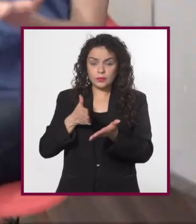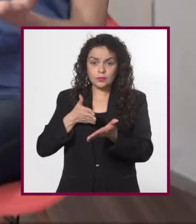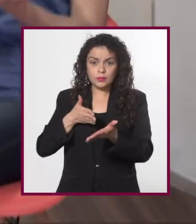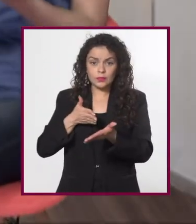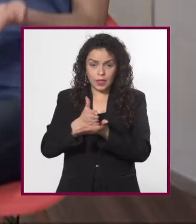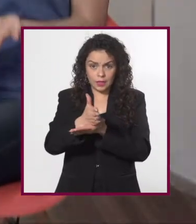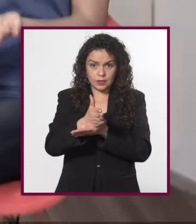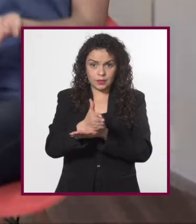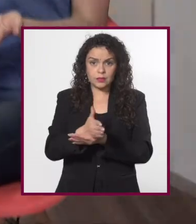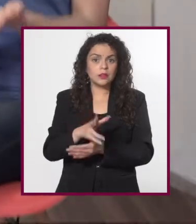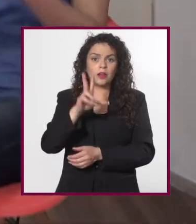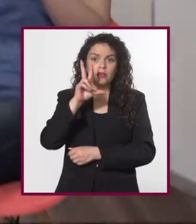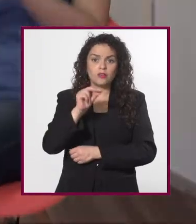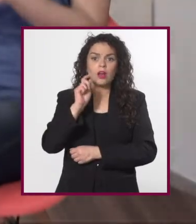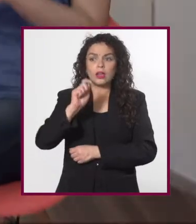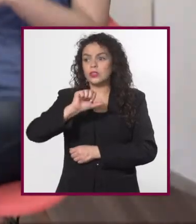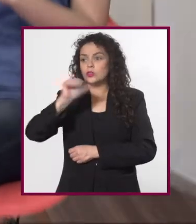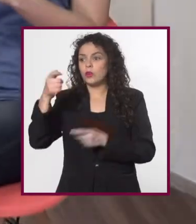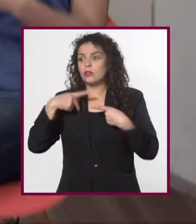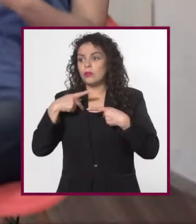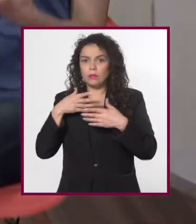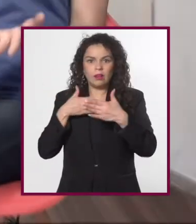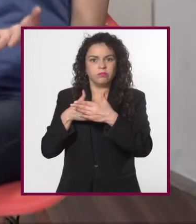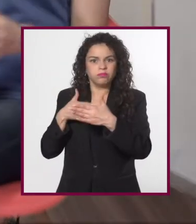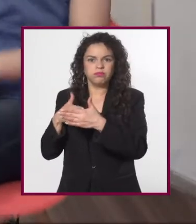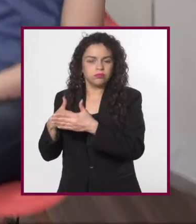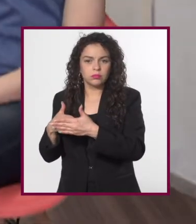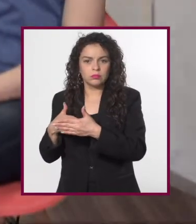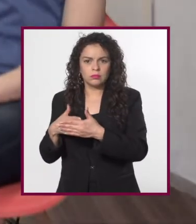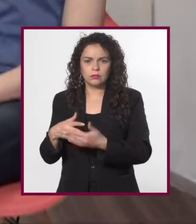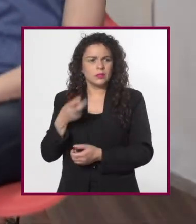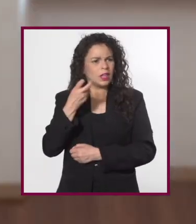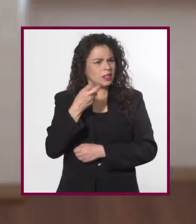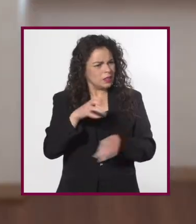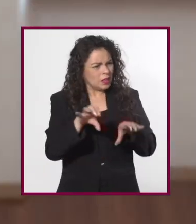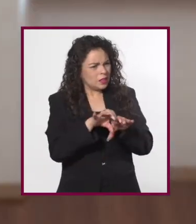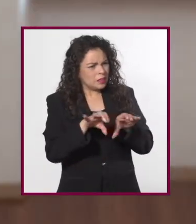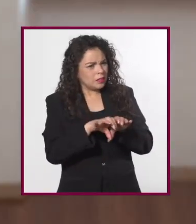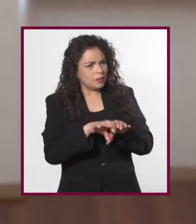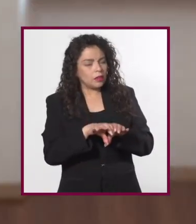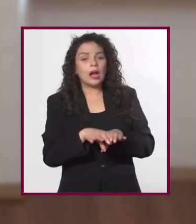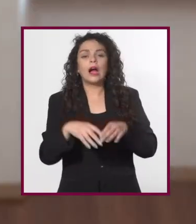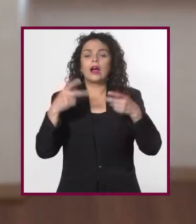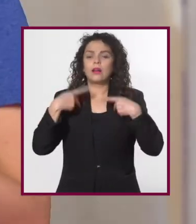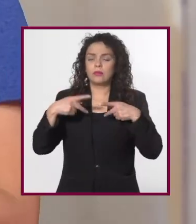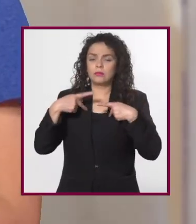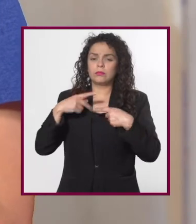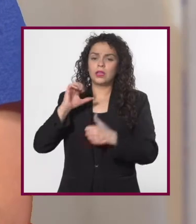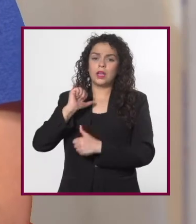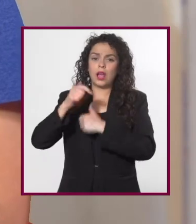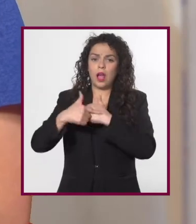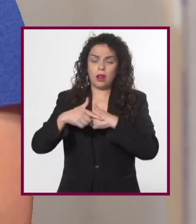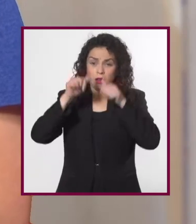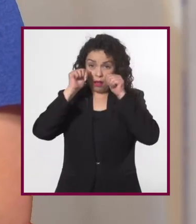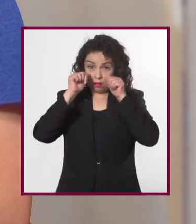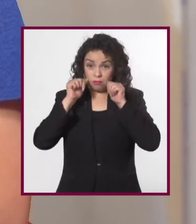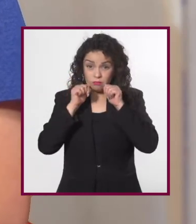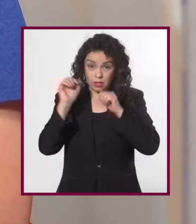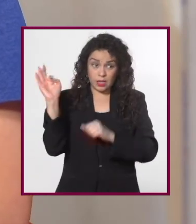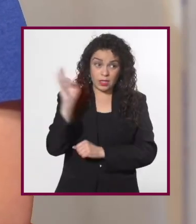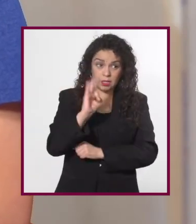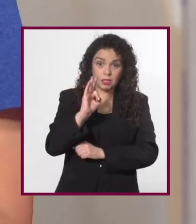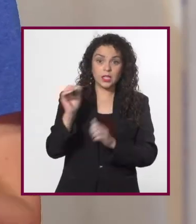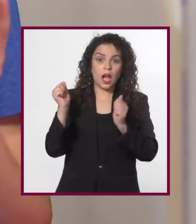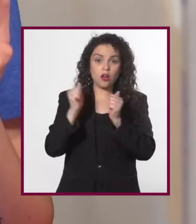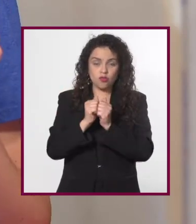de accesibilidad que utilice interfieran con los de otros asistentes. ¿Y cómo es eso? Que las personas con alguna debilidad